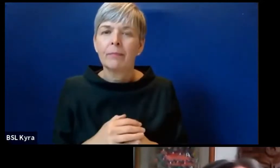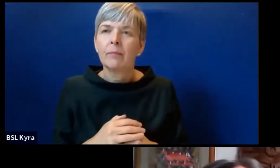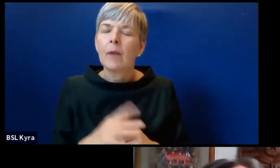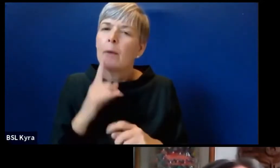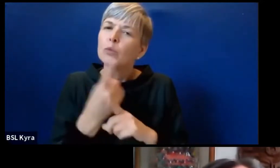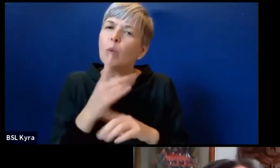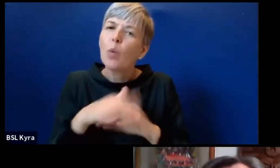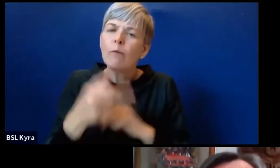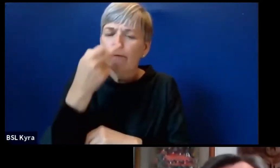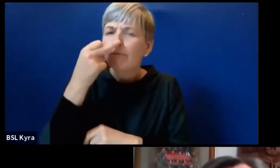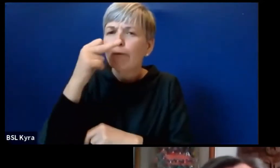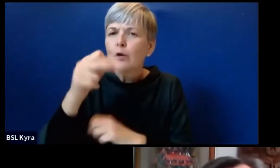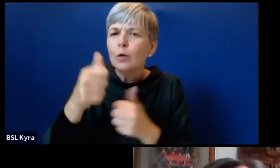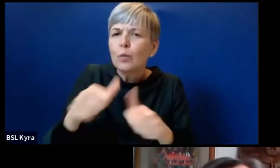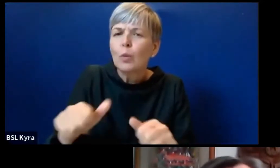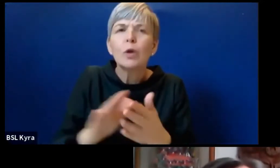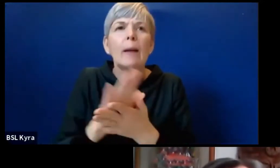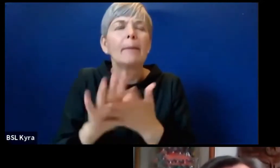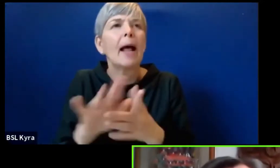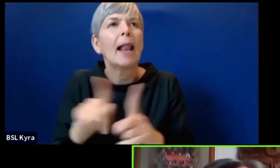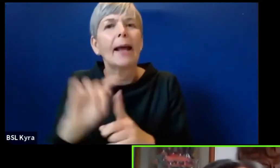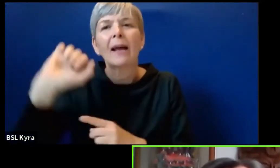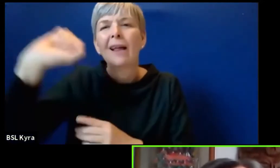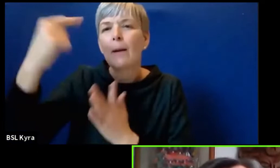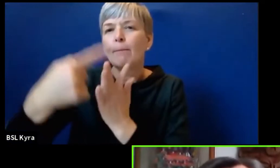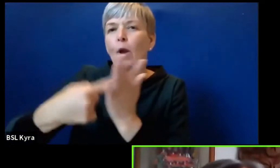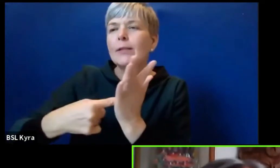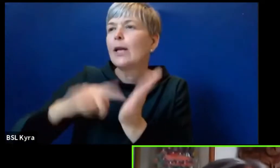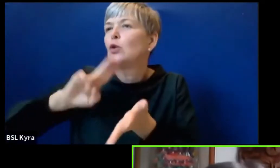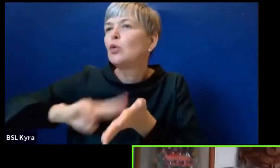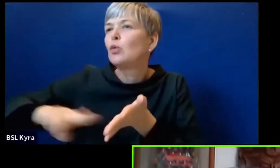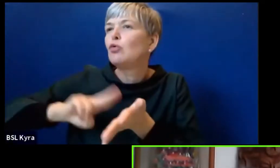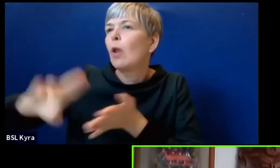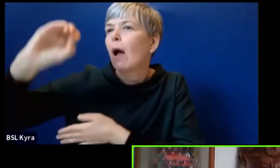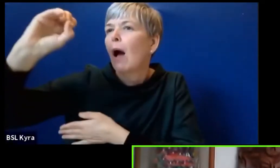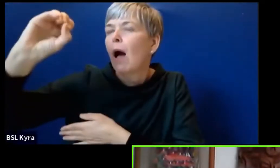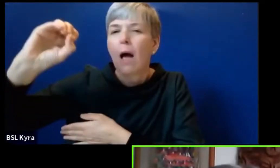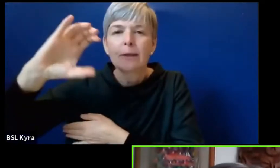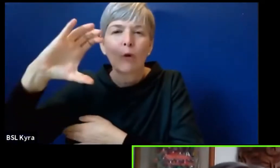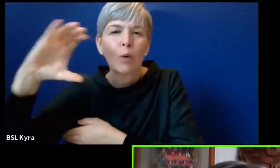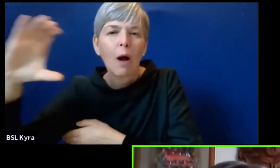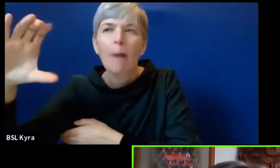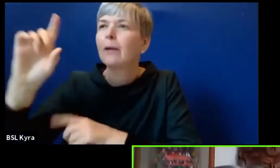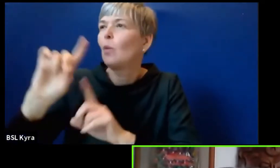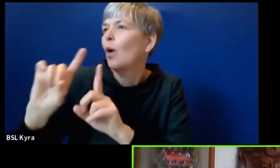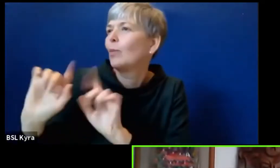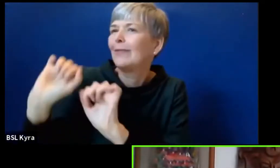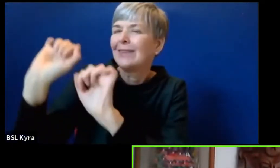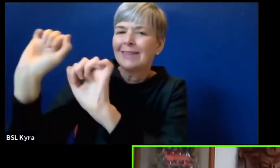lo toman esto como un objetivo, como una meta a incorporar en las políticas internas.